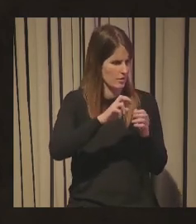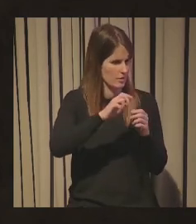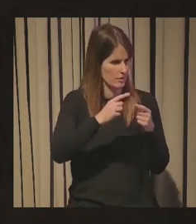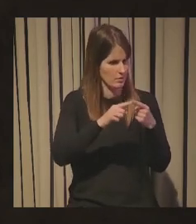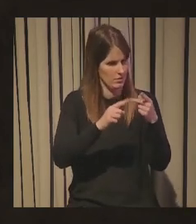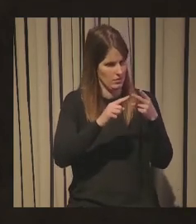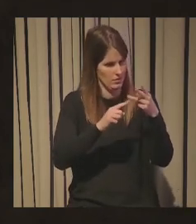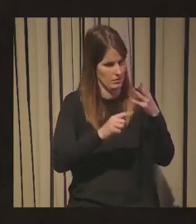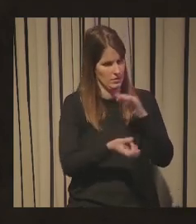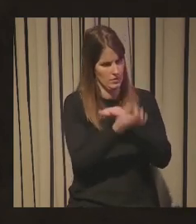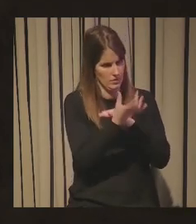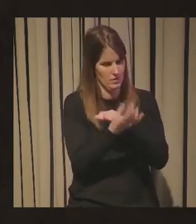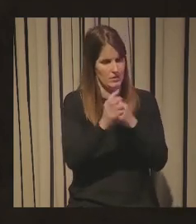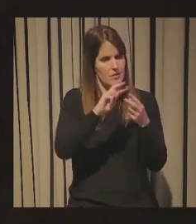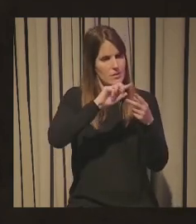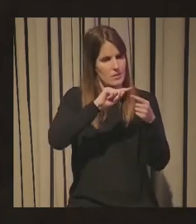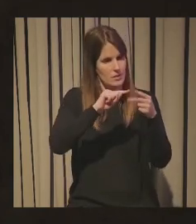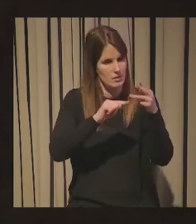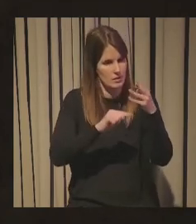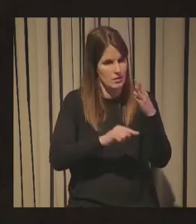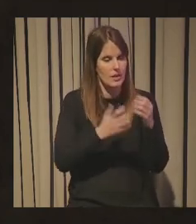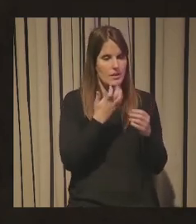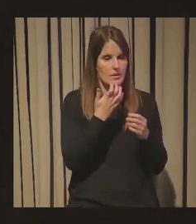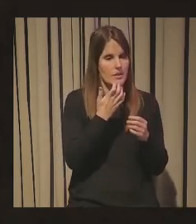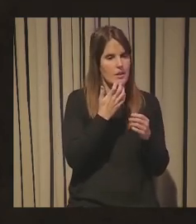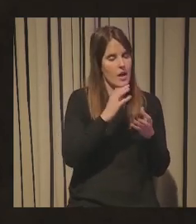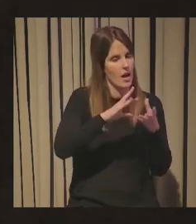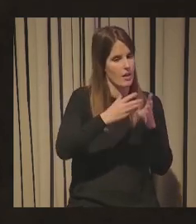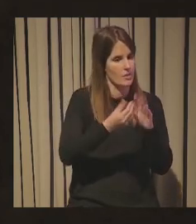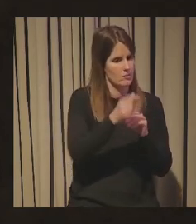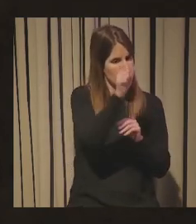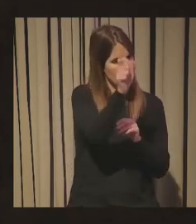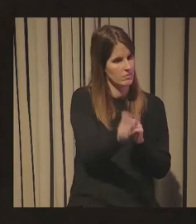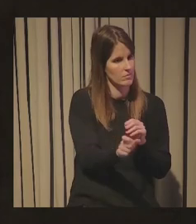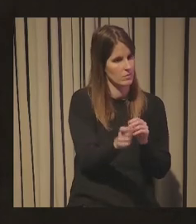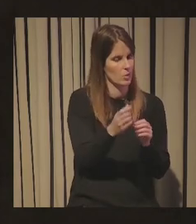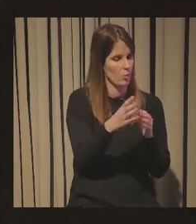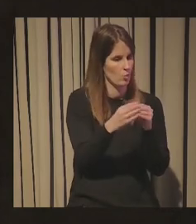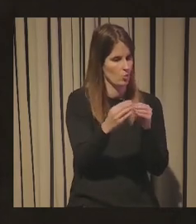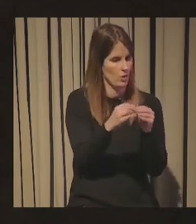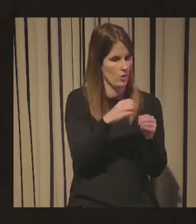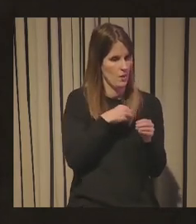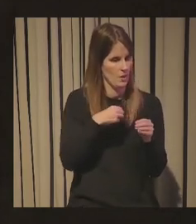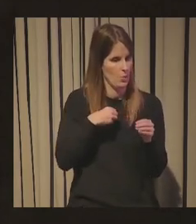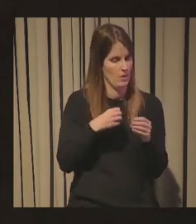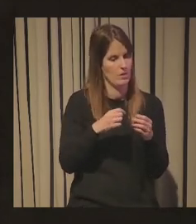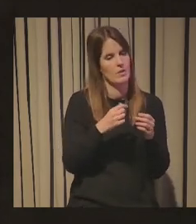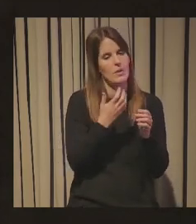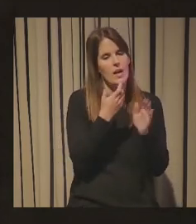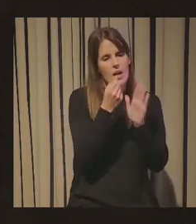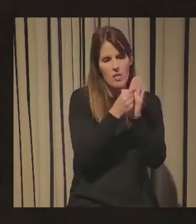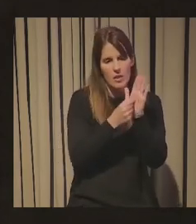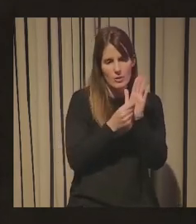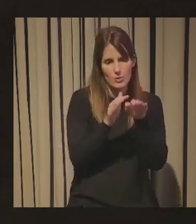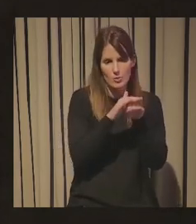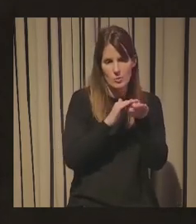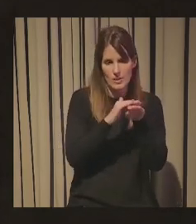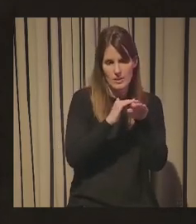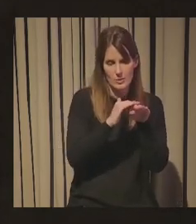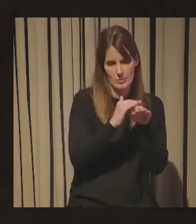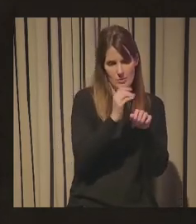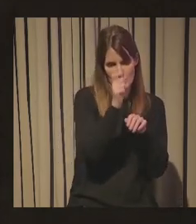y por ejemplo todo lo que tiene que ver con la personalización todo lo que tiene que ver con el dato como materia prima de esa